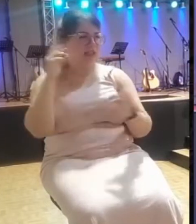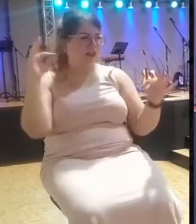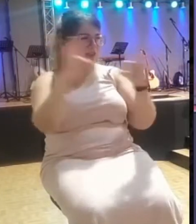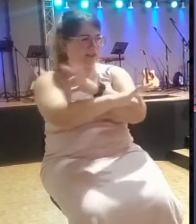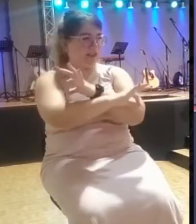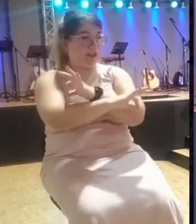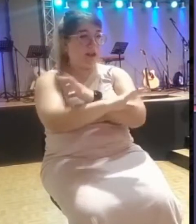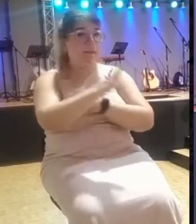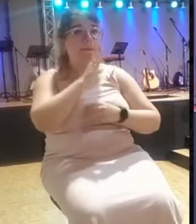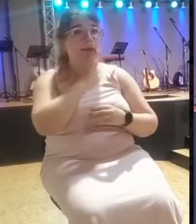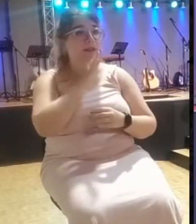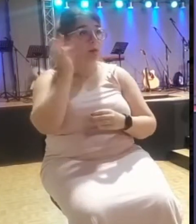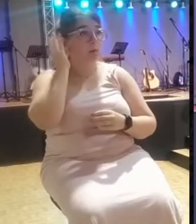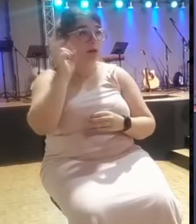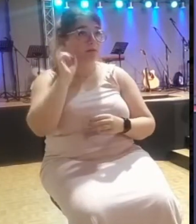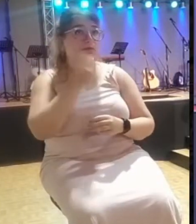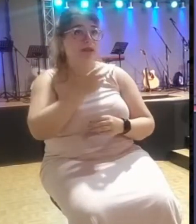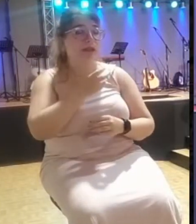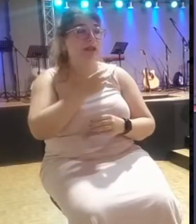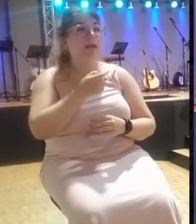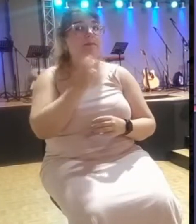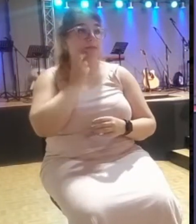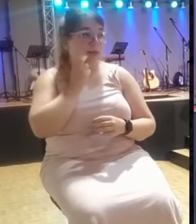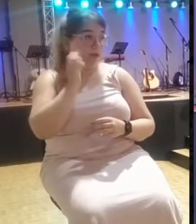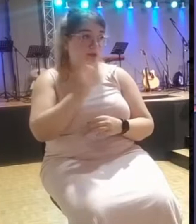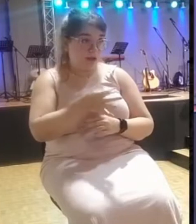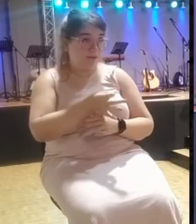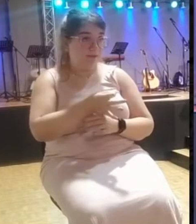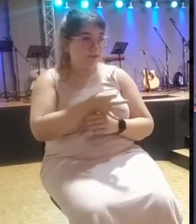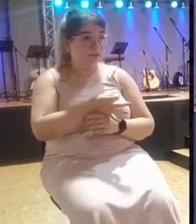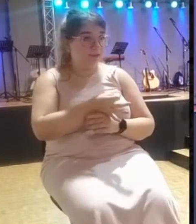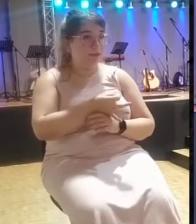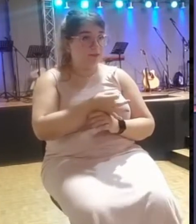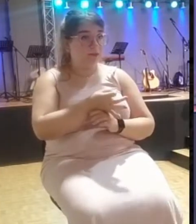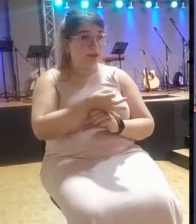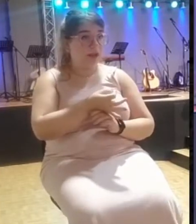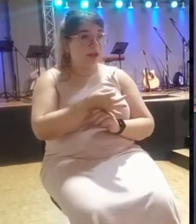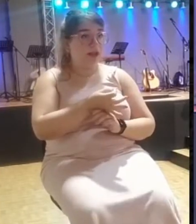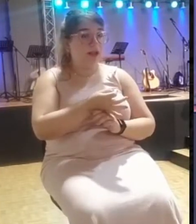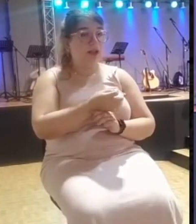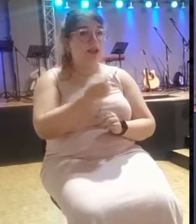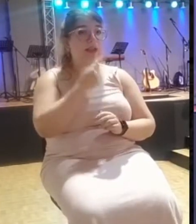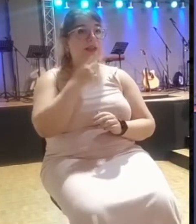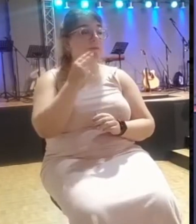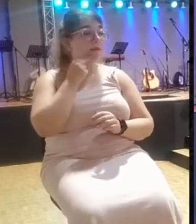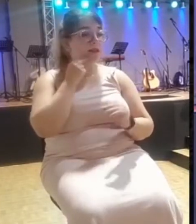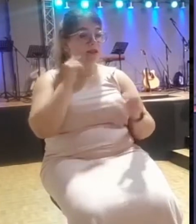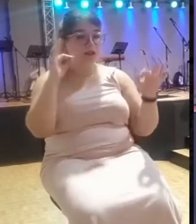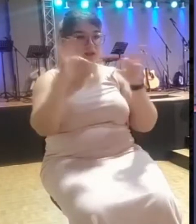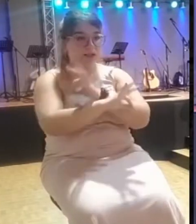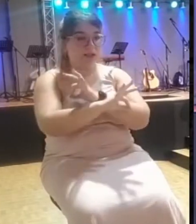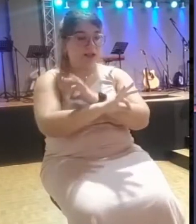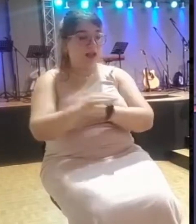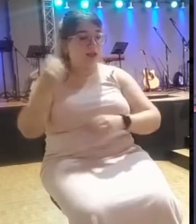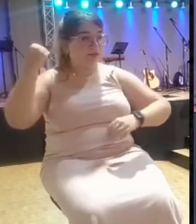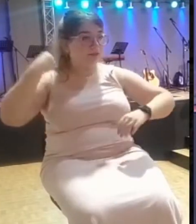embargo, sí tuvo miedo de Jezabel. Y fíjate tú, si no tuvo miedo, que nos dice la palabra del Señor, que mientras estaban,